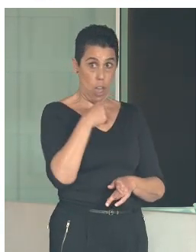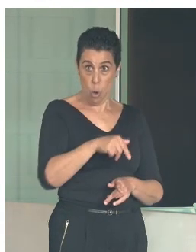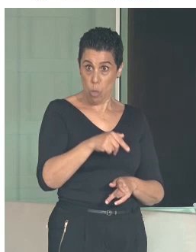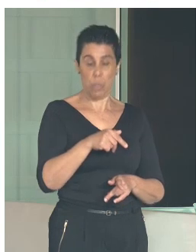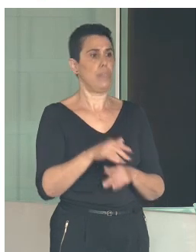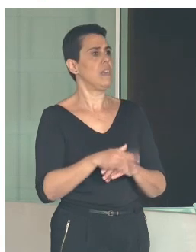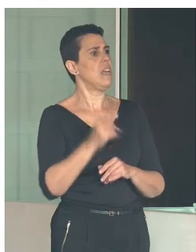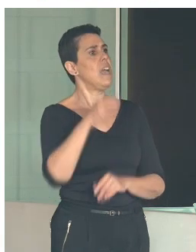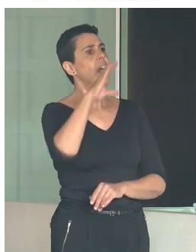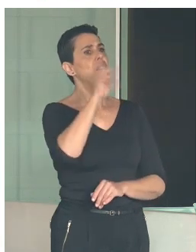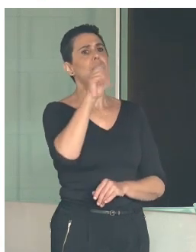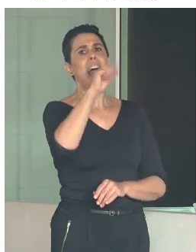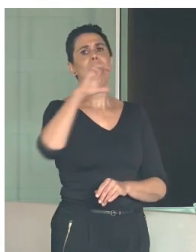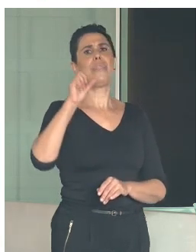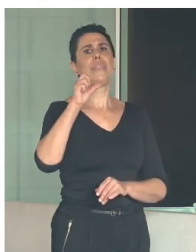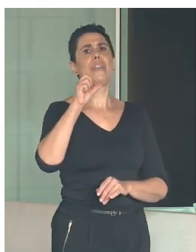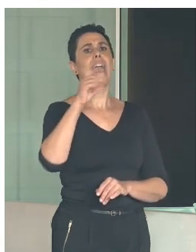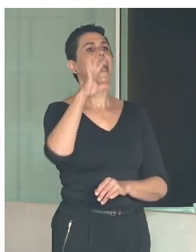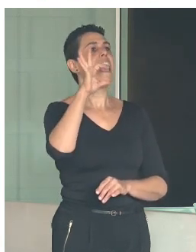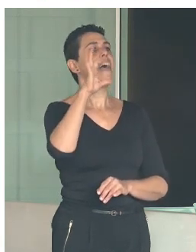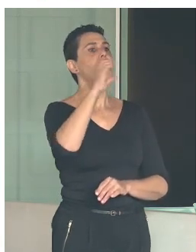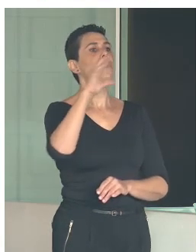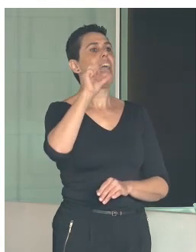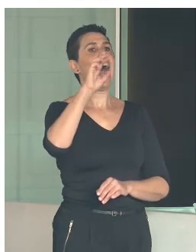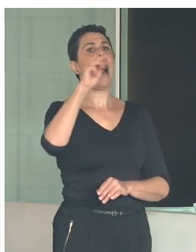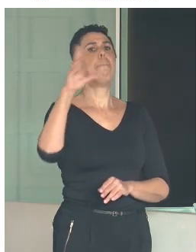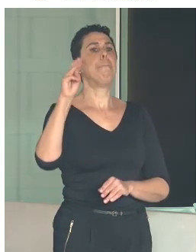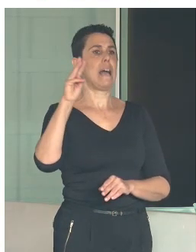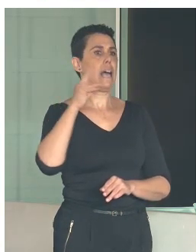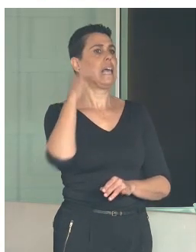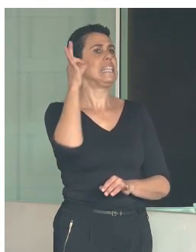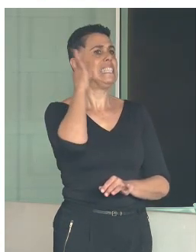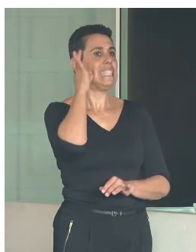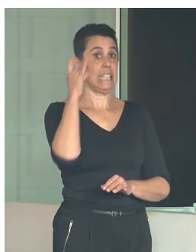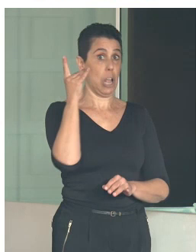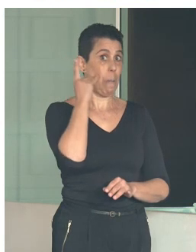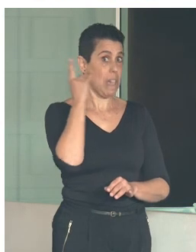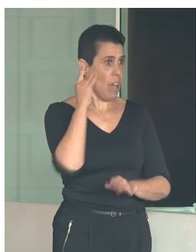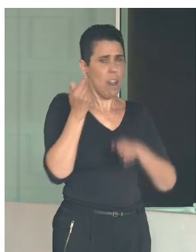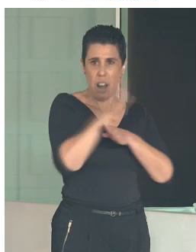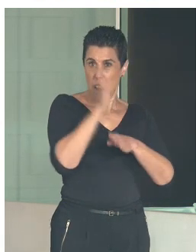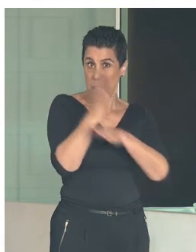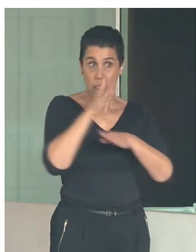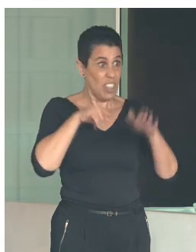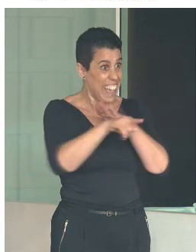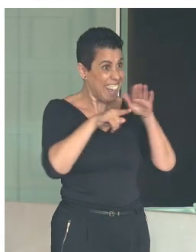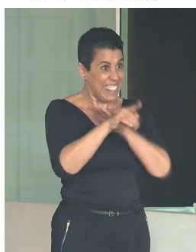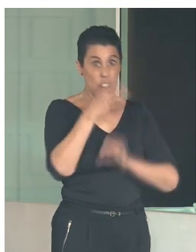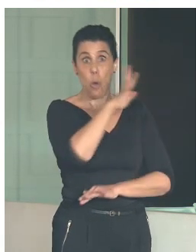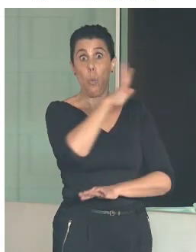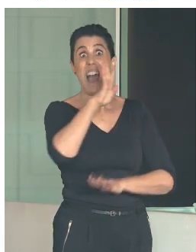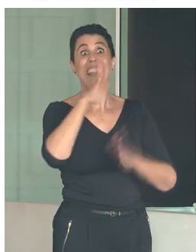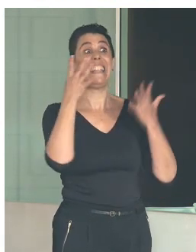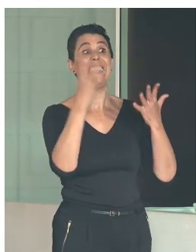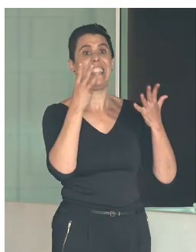de FEAFES, de CEAPAS, de PREDIF, de Síndrome de Down y representantes y gestores de los 48 bienes inscritos